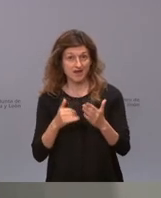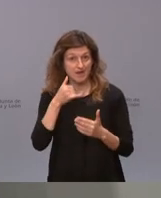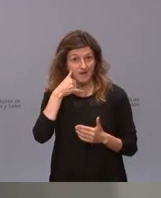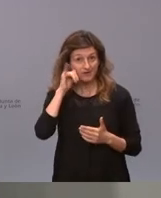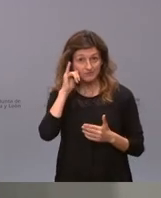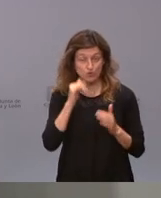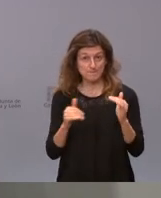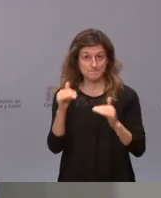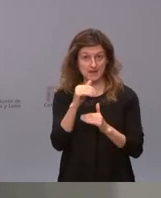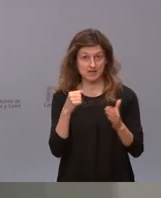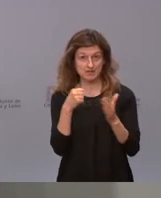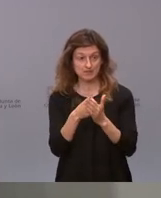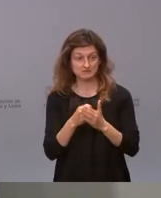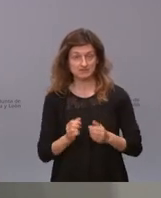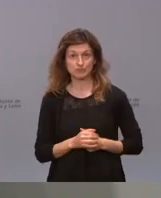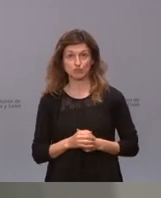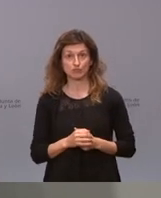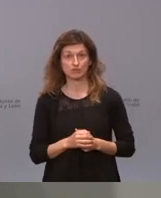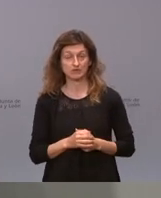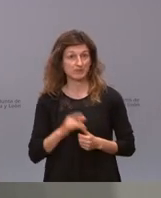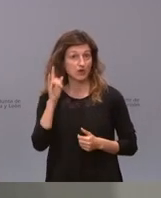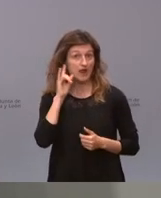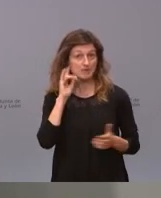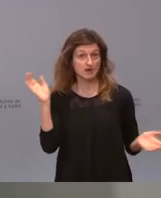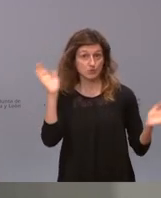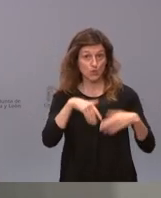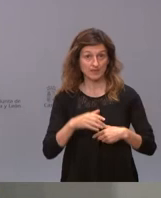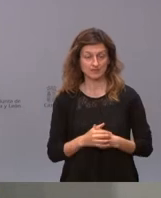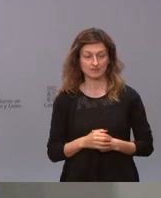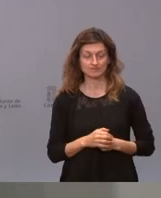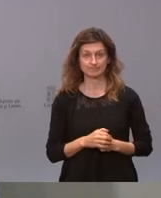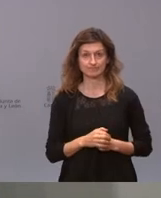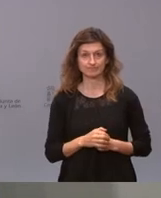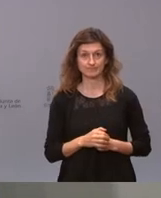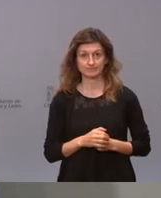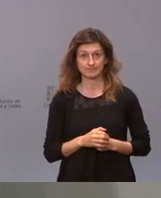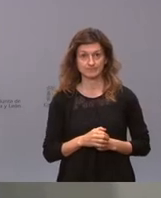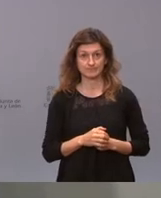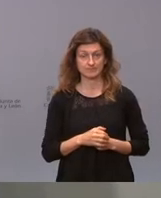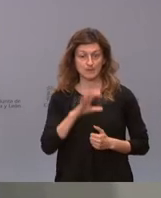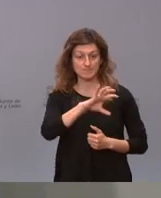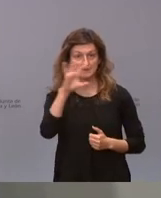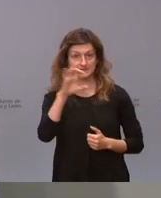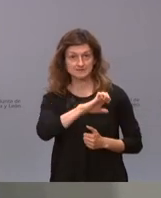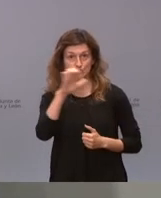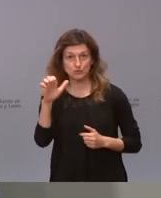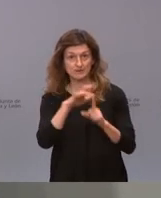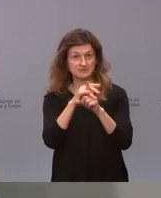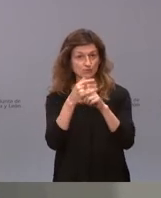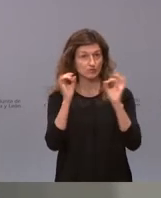en este país y no hay estado de alarma ¿cuántos países hay en Europa en esta situación?